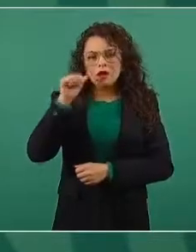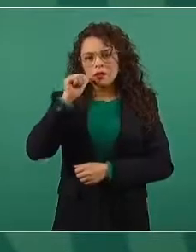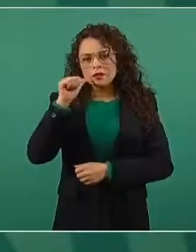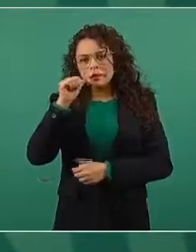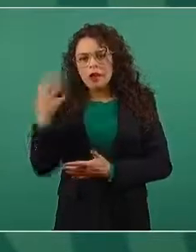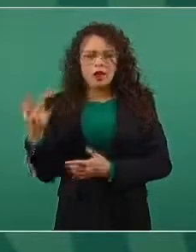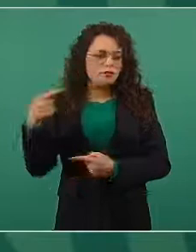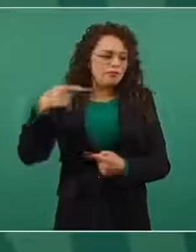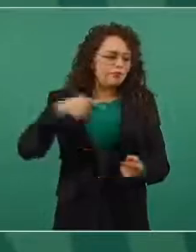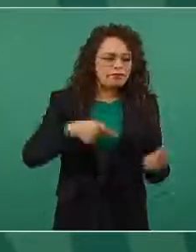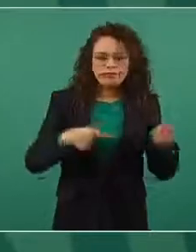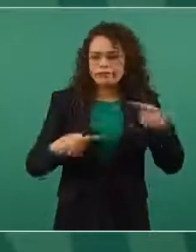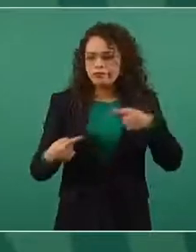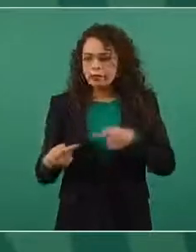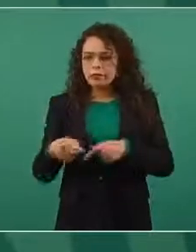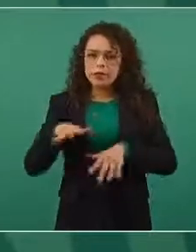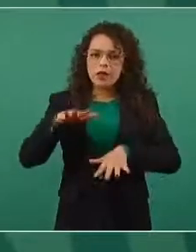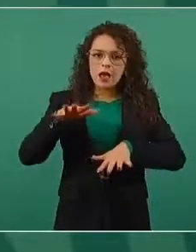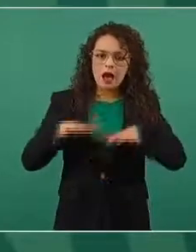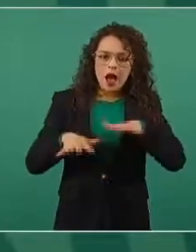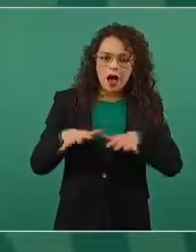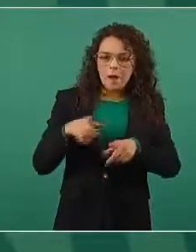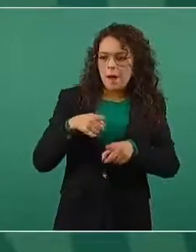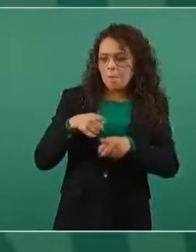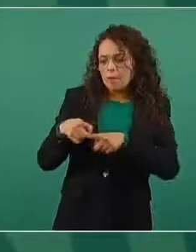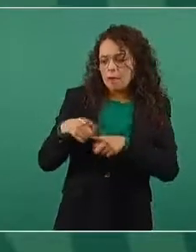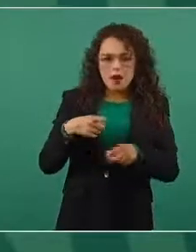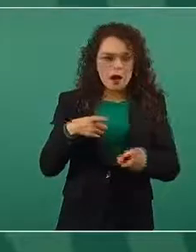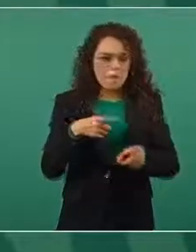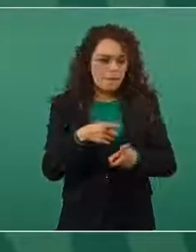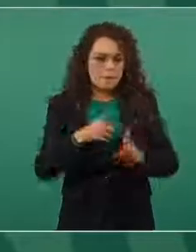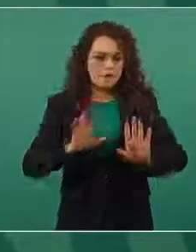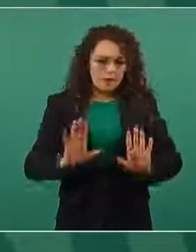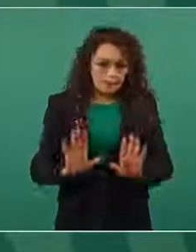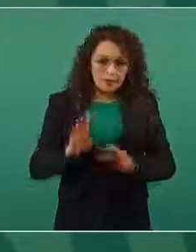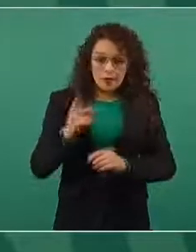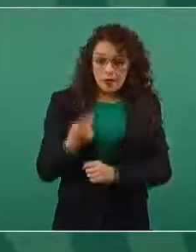a veces agresiones, pero